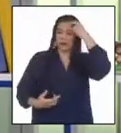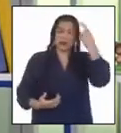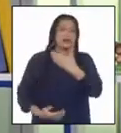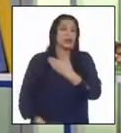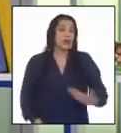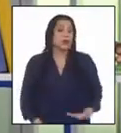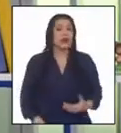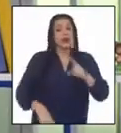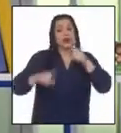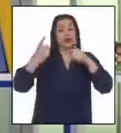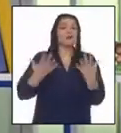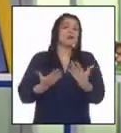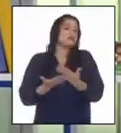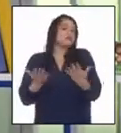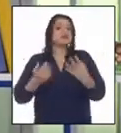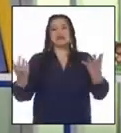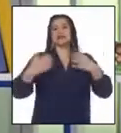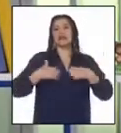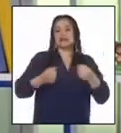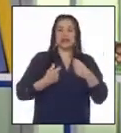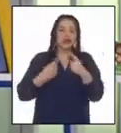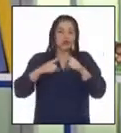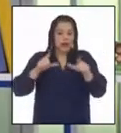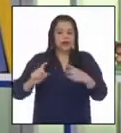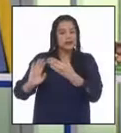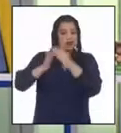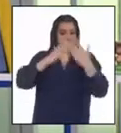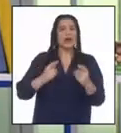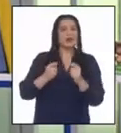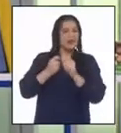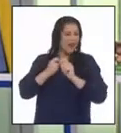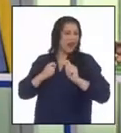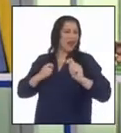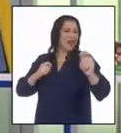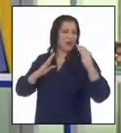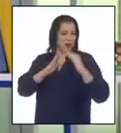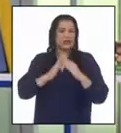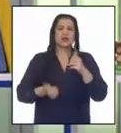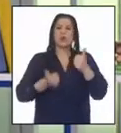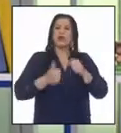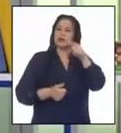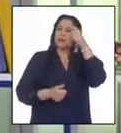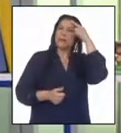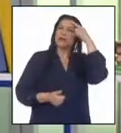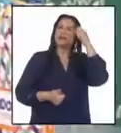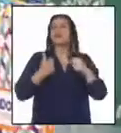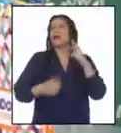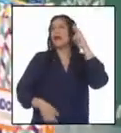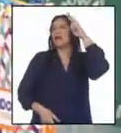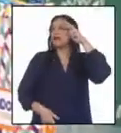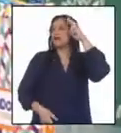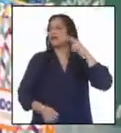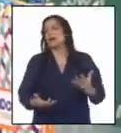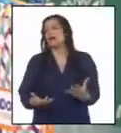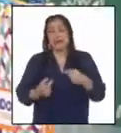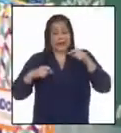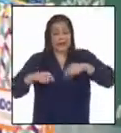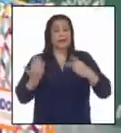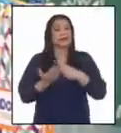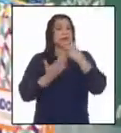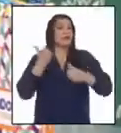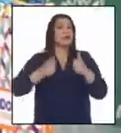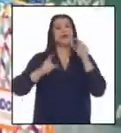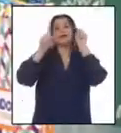sanitarias de nuestros espacios urbanos o rurales, entre otras. ¿Cuáles piensas tú que son las causas? En este programa el